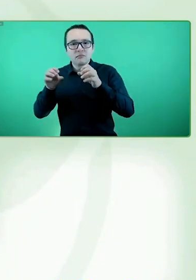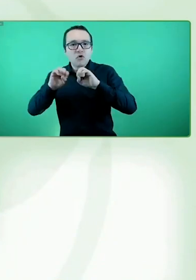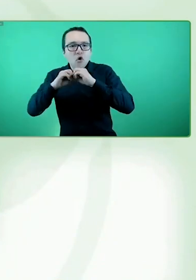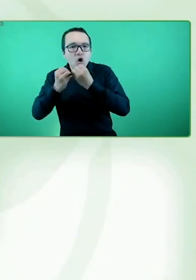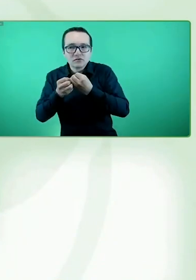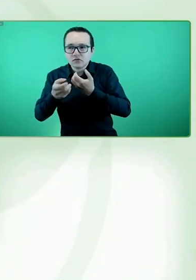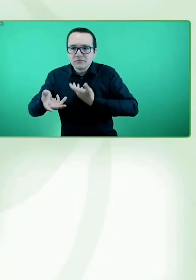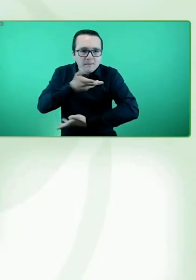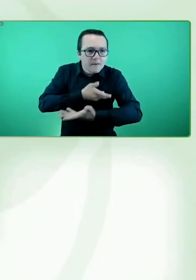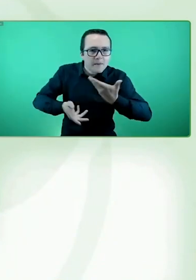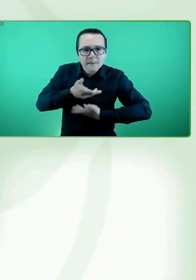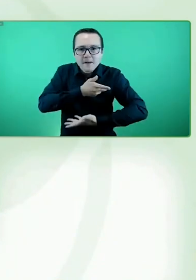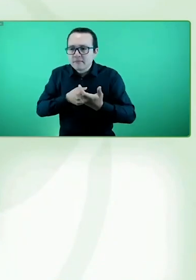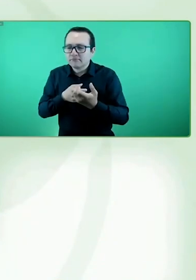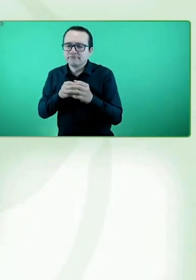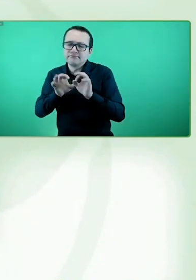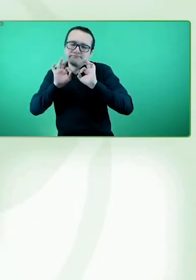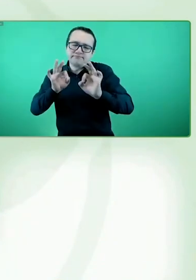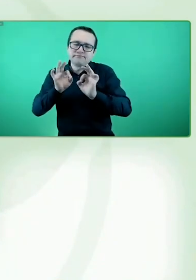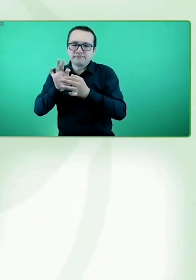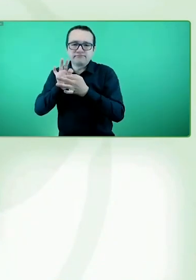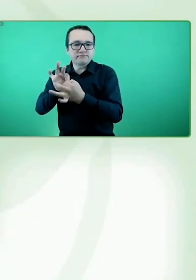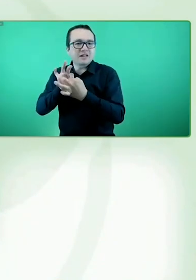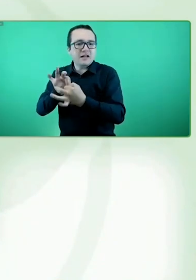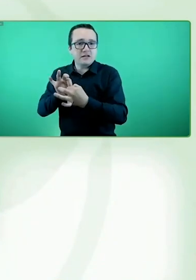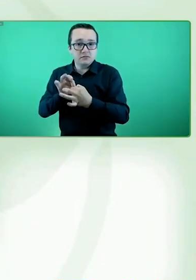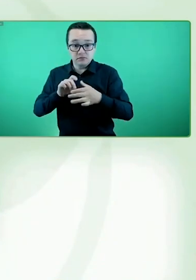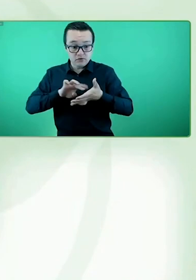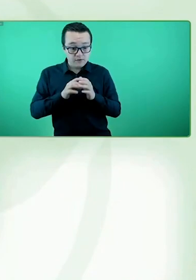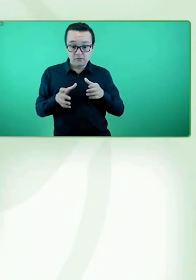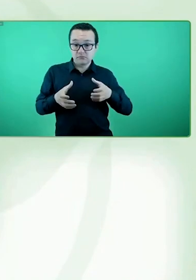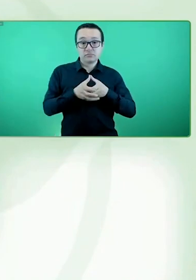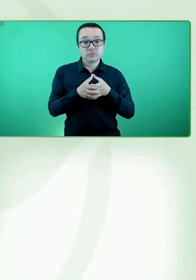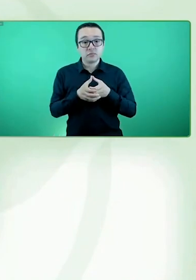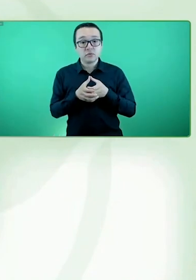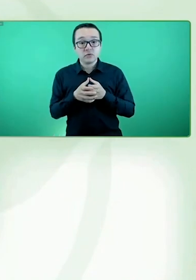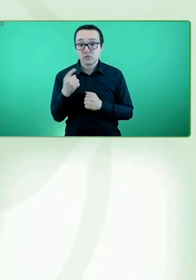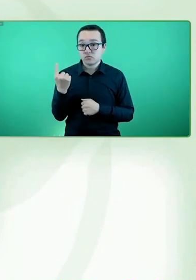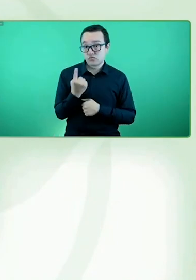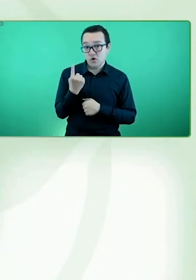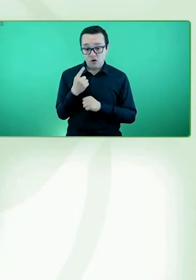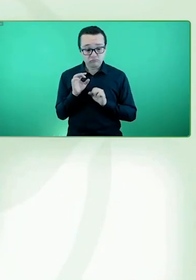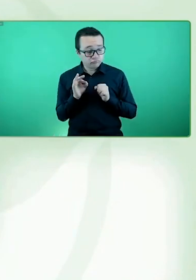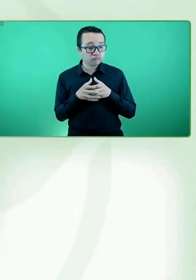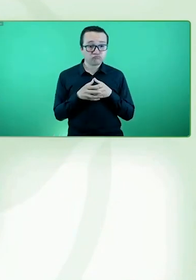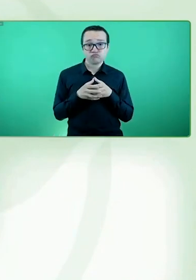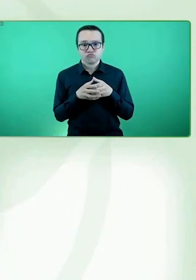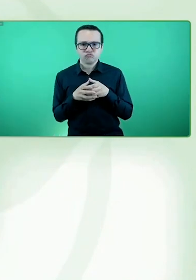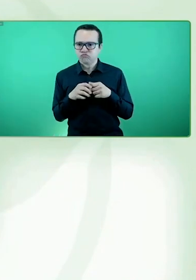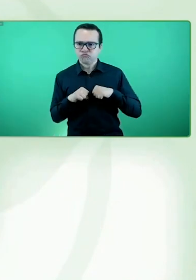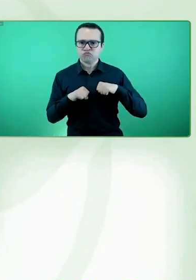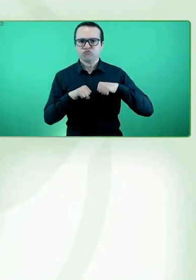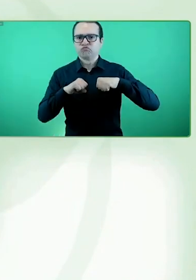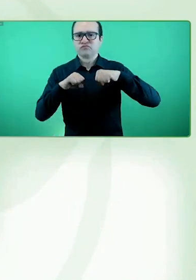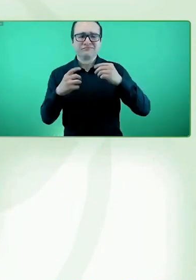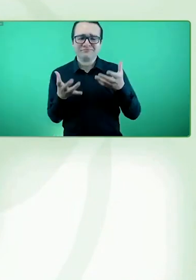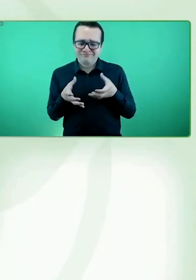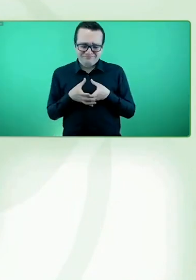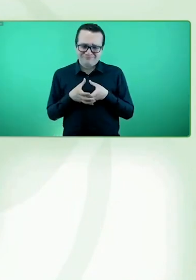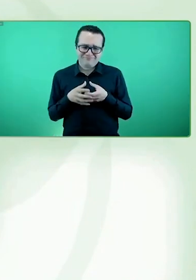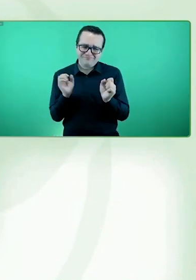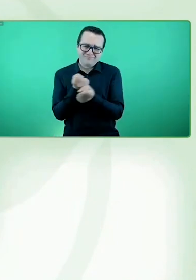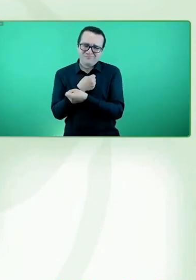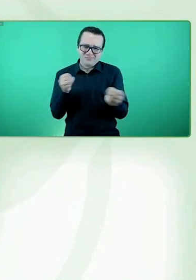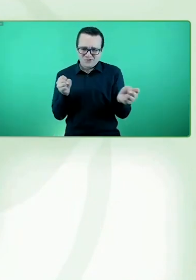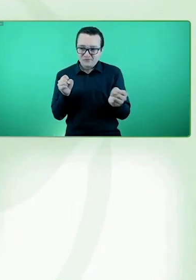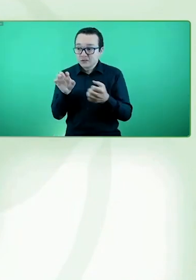alianzas, ya que solos, como todos conocemos, no es posible. Y esas alianzas, ese trabajo colaborativo,